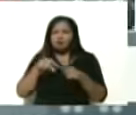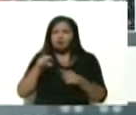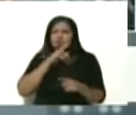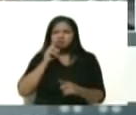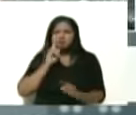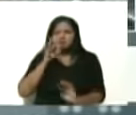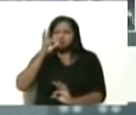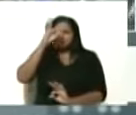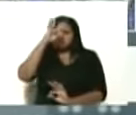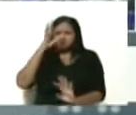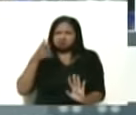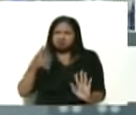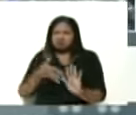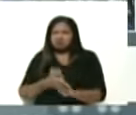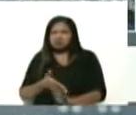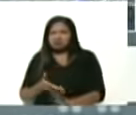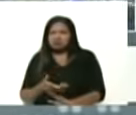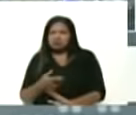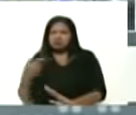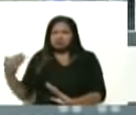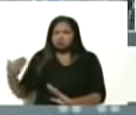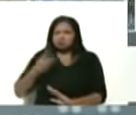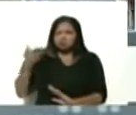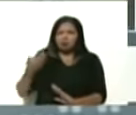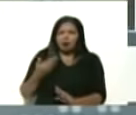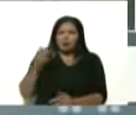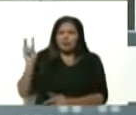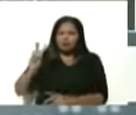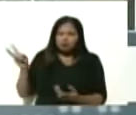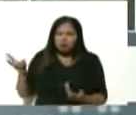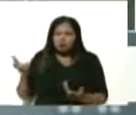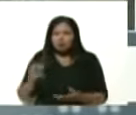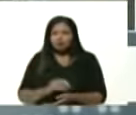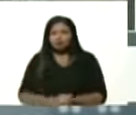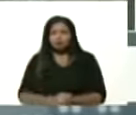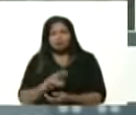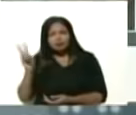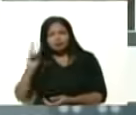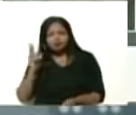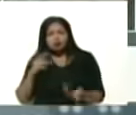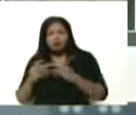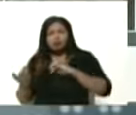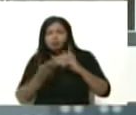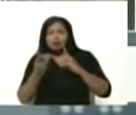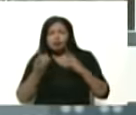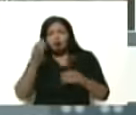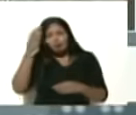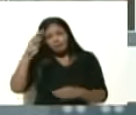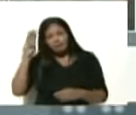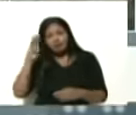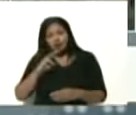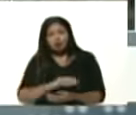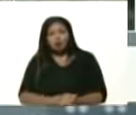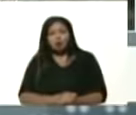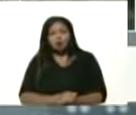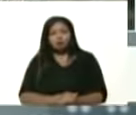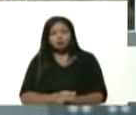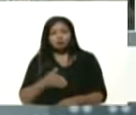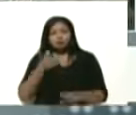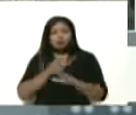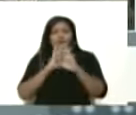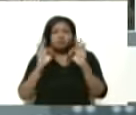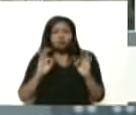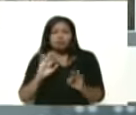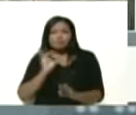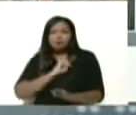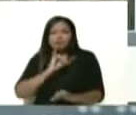nombre, amenazando a Venezuela. Venezuela va al diálogo de México, va de manera autónoma